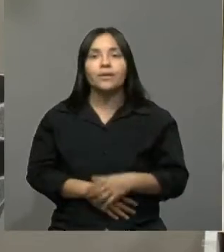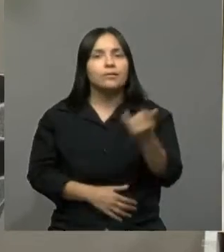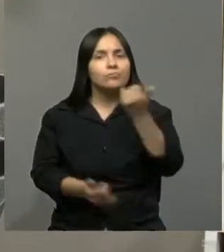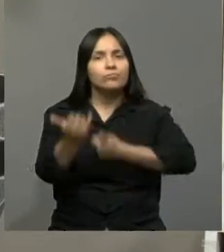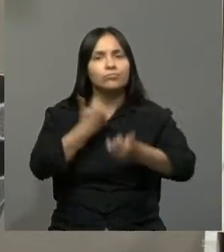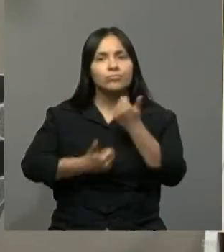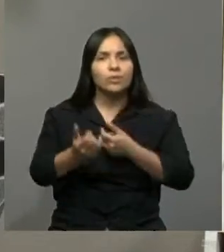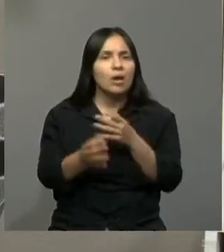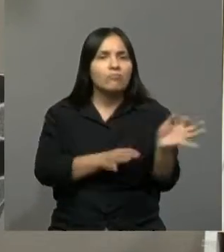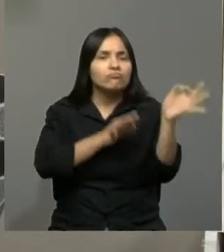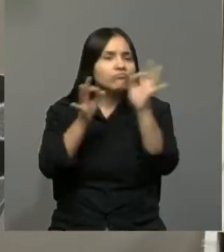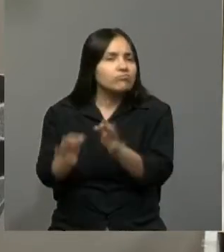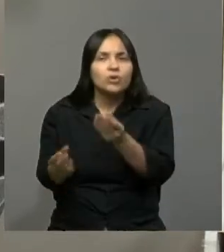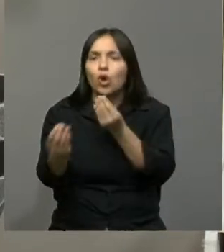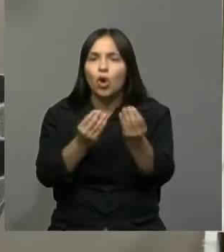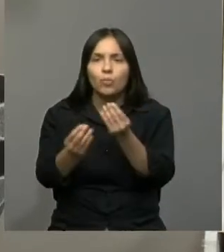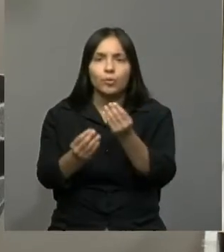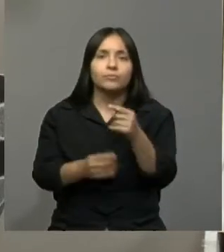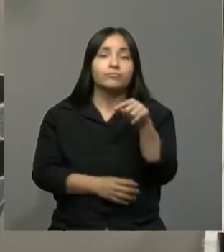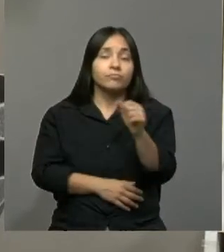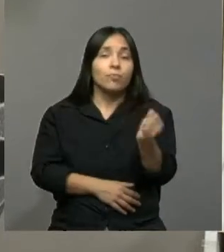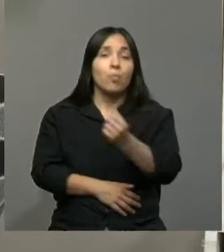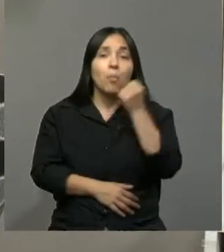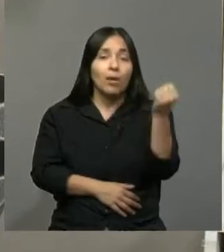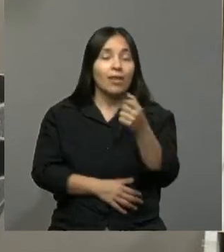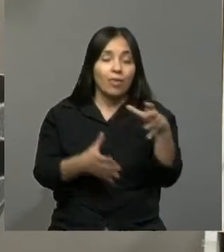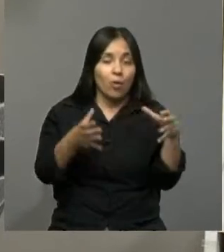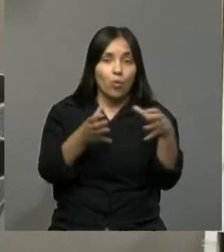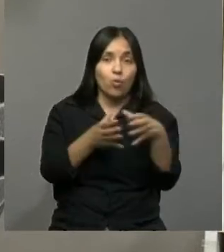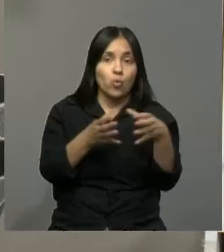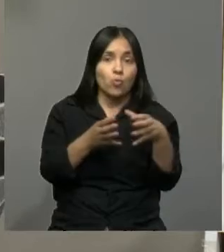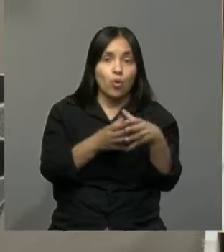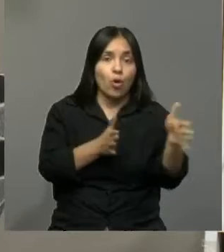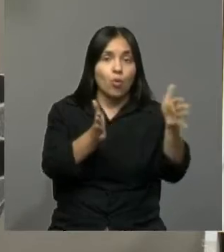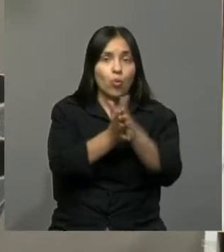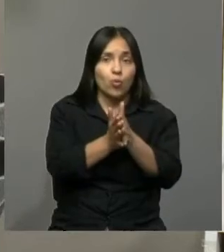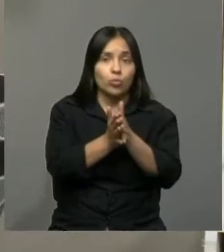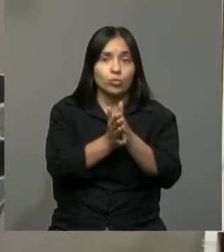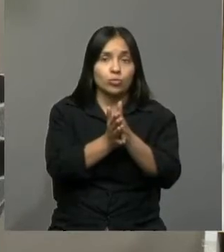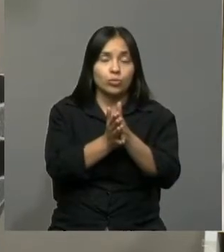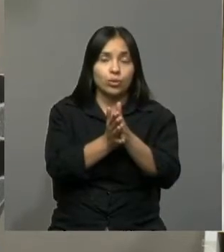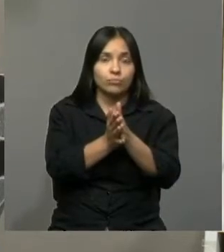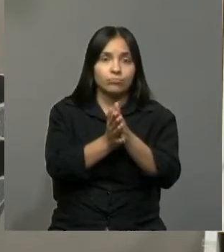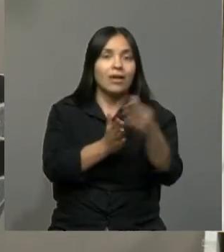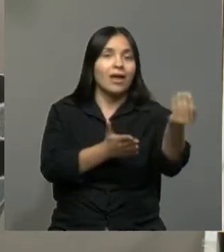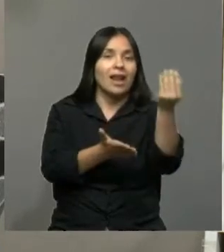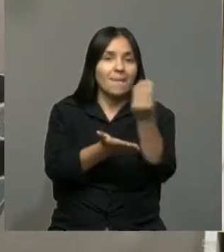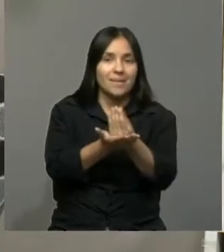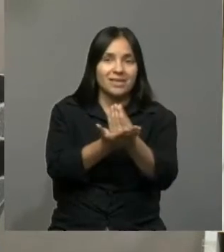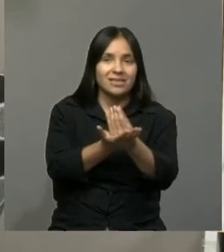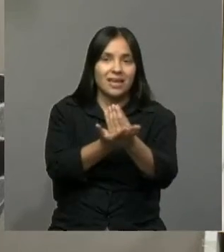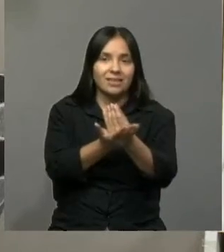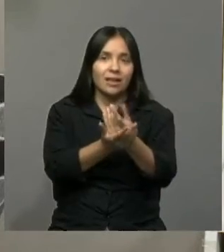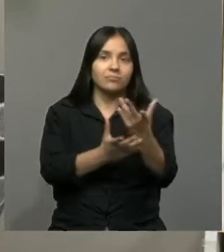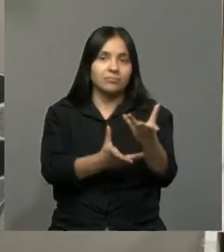Francesca, cómo llegás hasta ahí? ¿Qué importante es esto de que vas con un equipo que, obviamente, te representa, te pone a vos en el